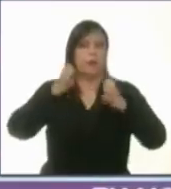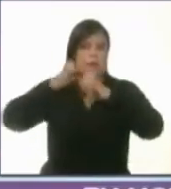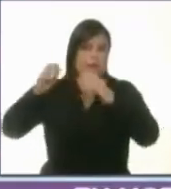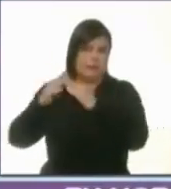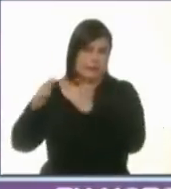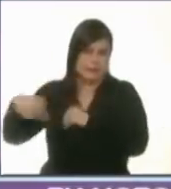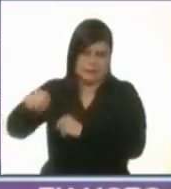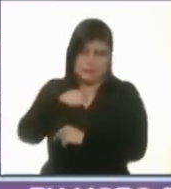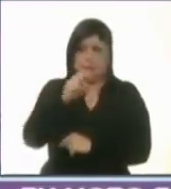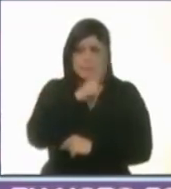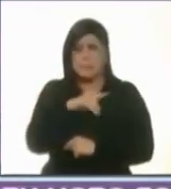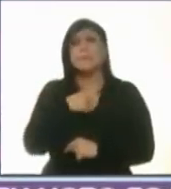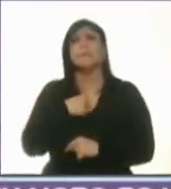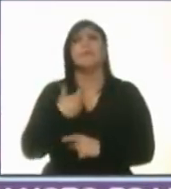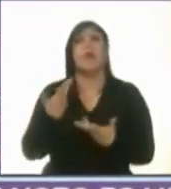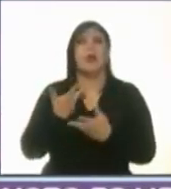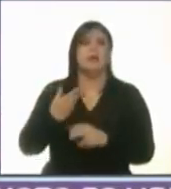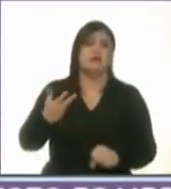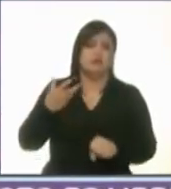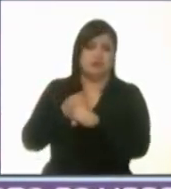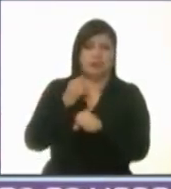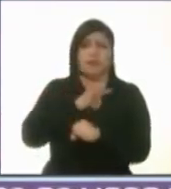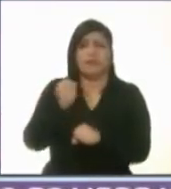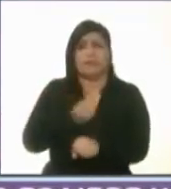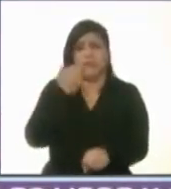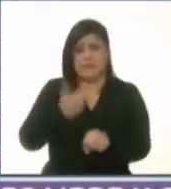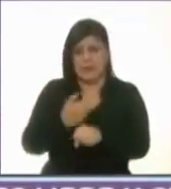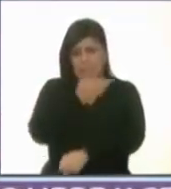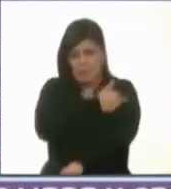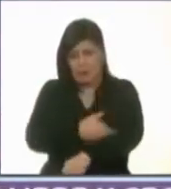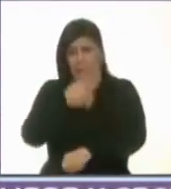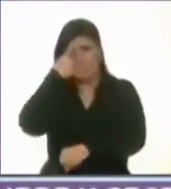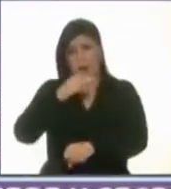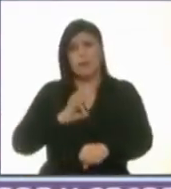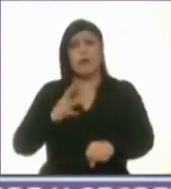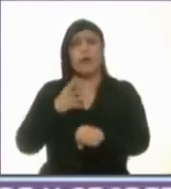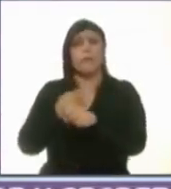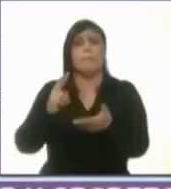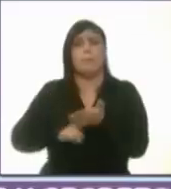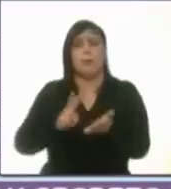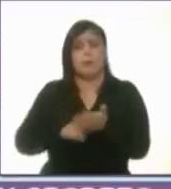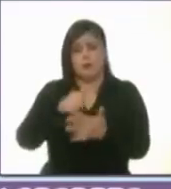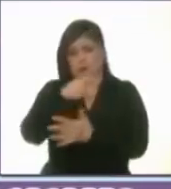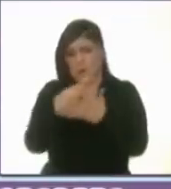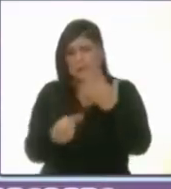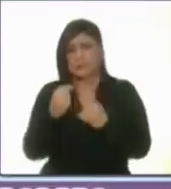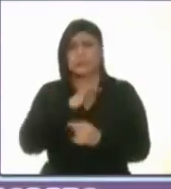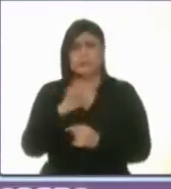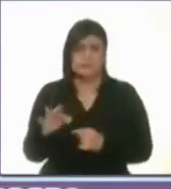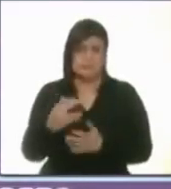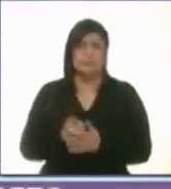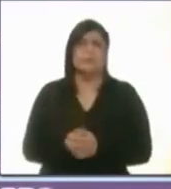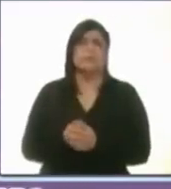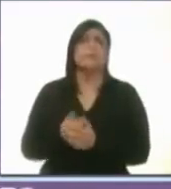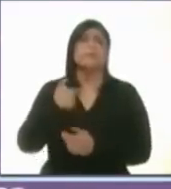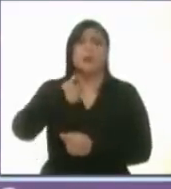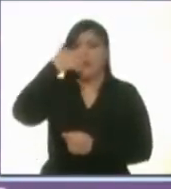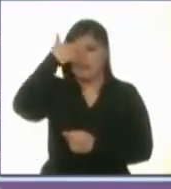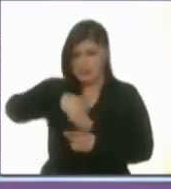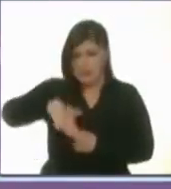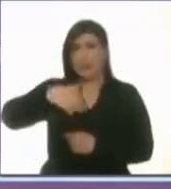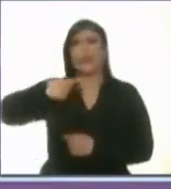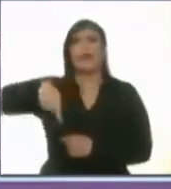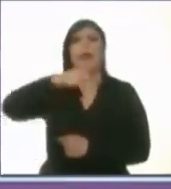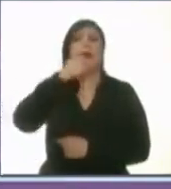crear una secretaría de la familia para recuperar los valores. Sé que van a querer